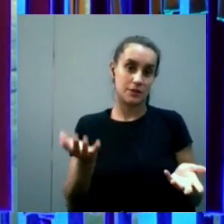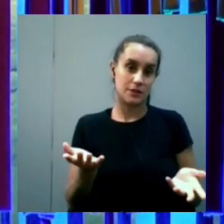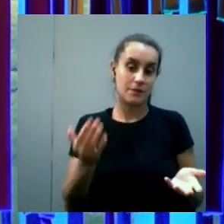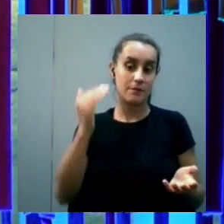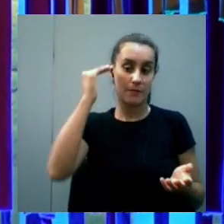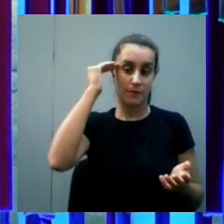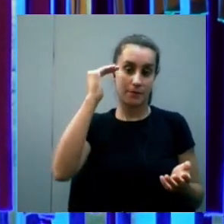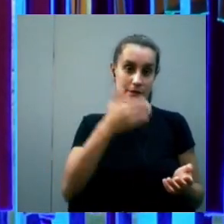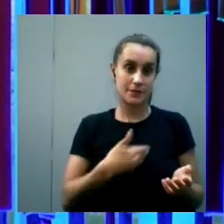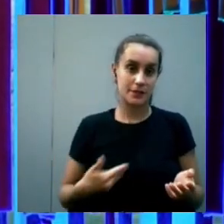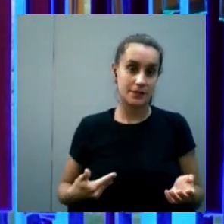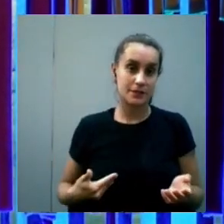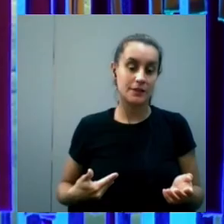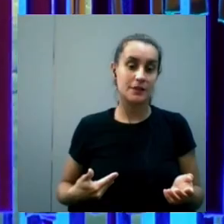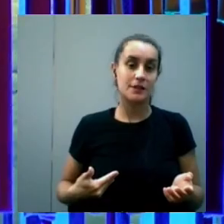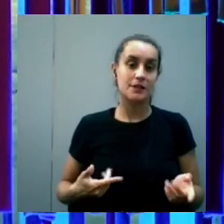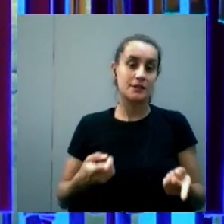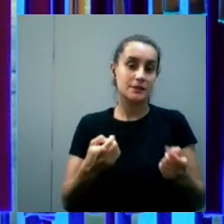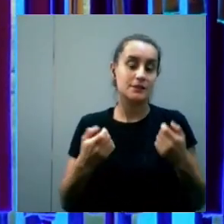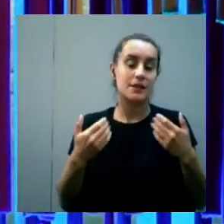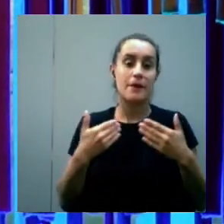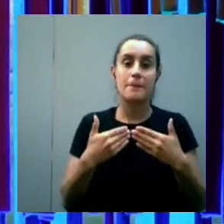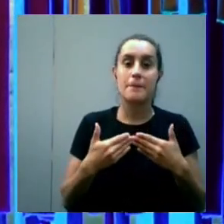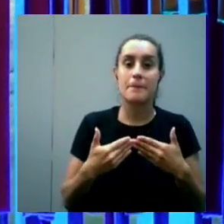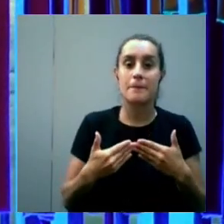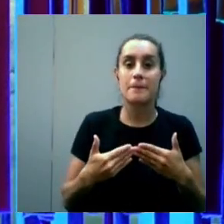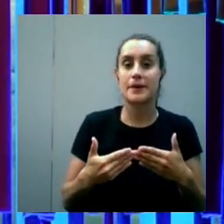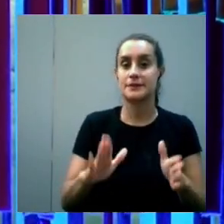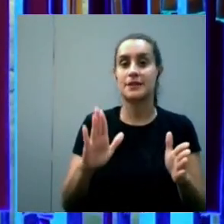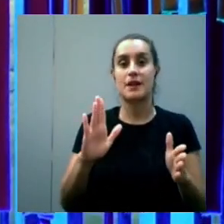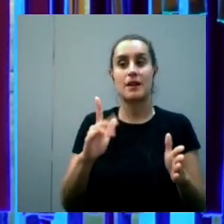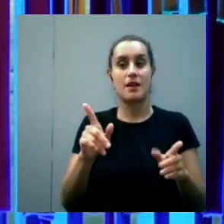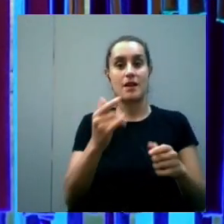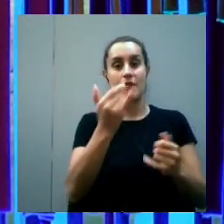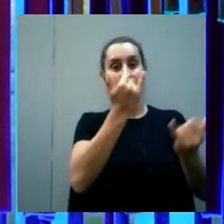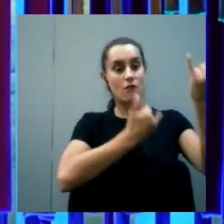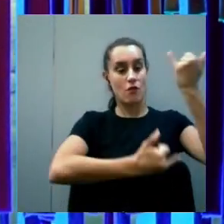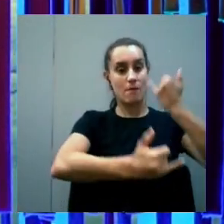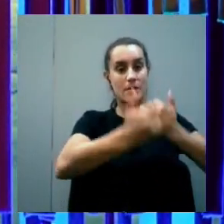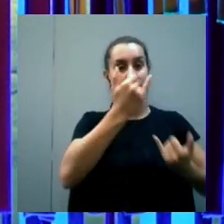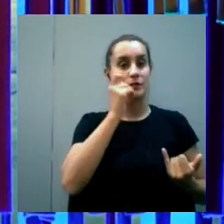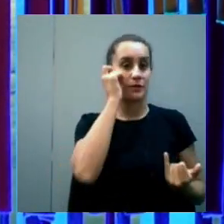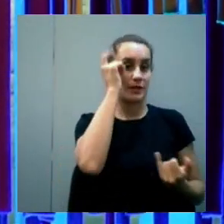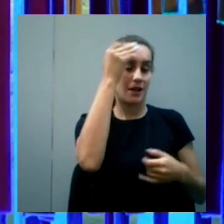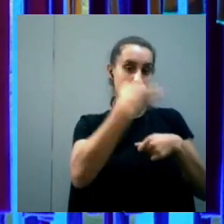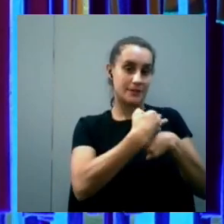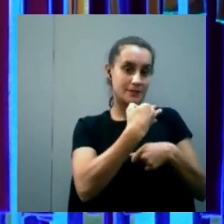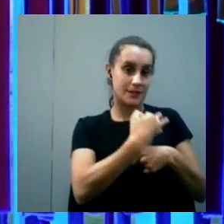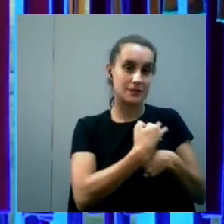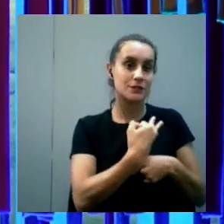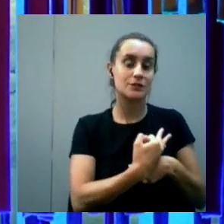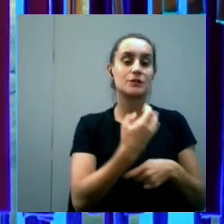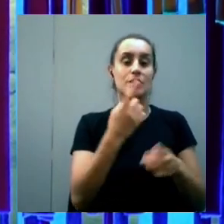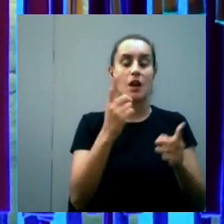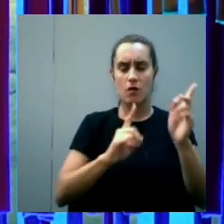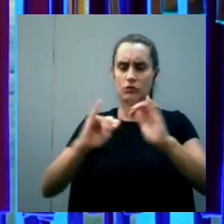van a tener que empezar a interiorizarse los que todavía no conocen por supuesto que muchos ya conocen y abordan estos temas